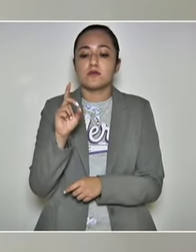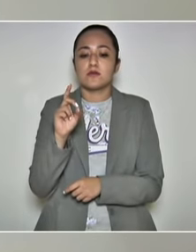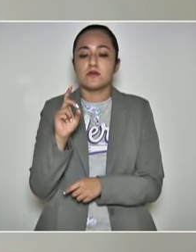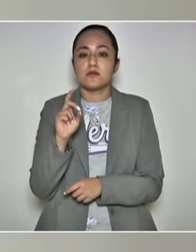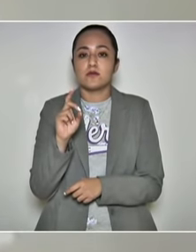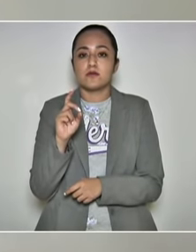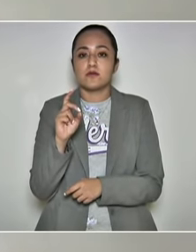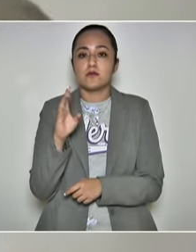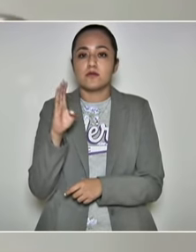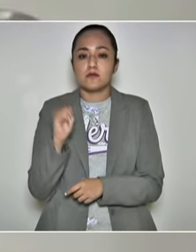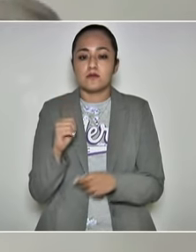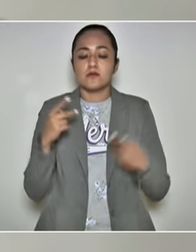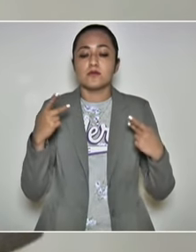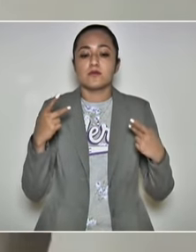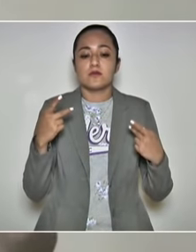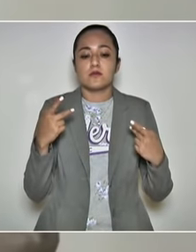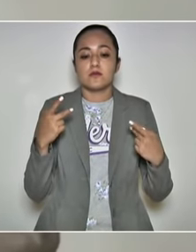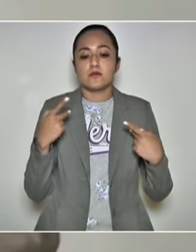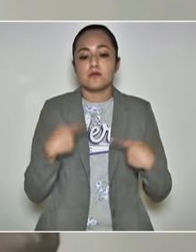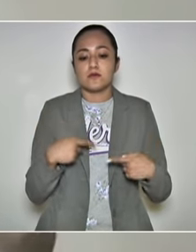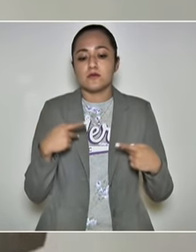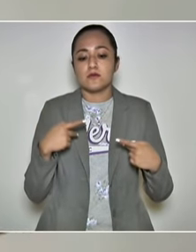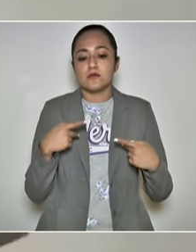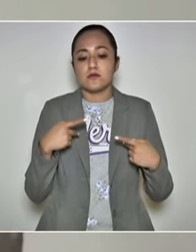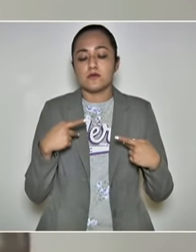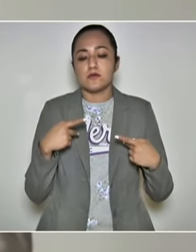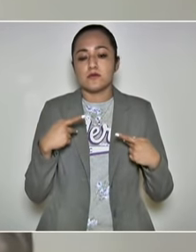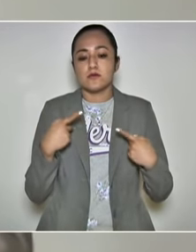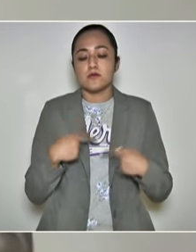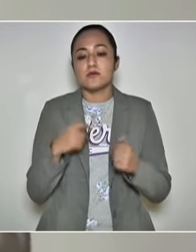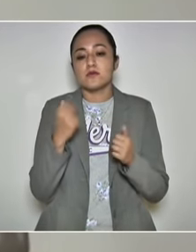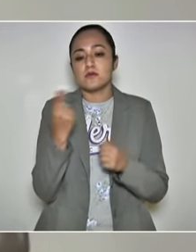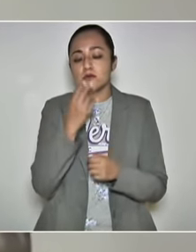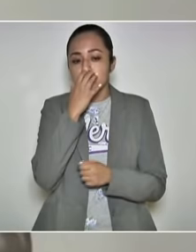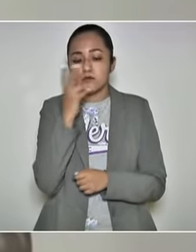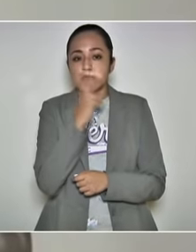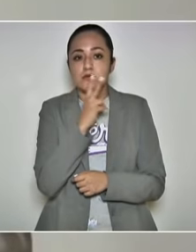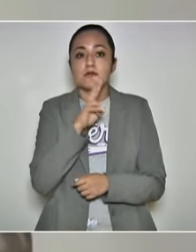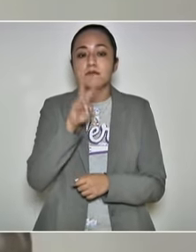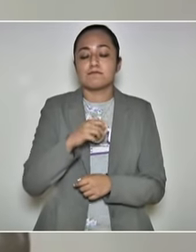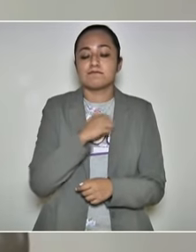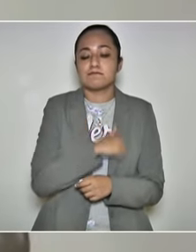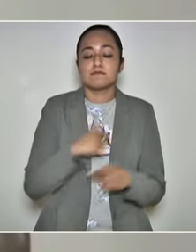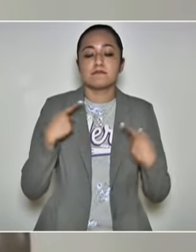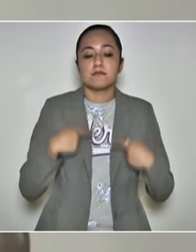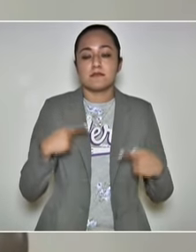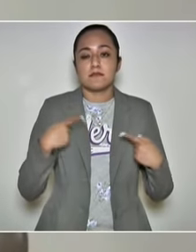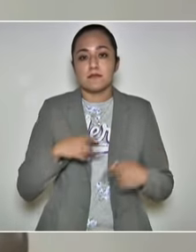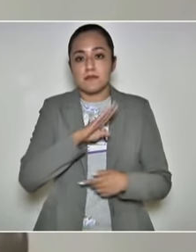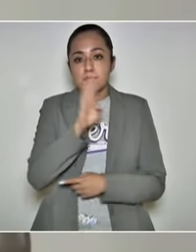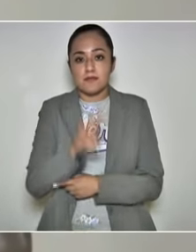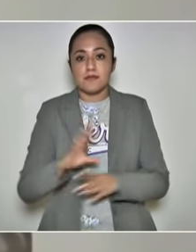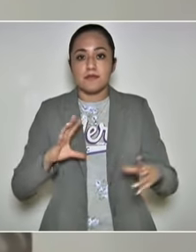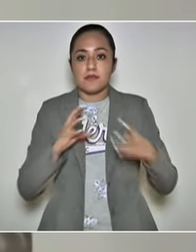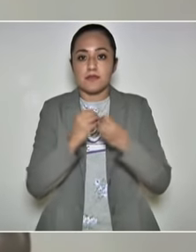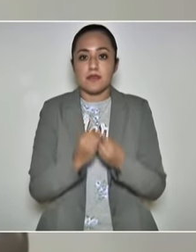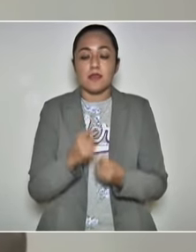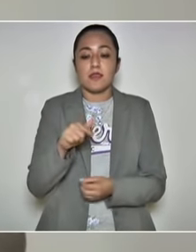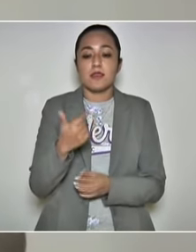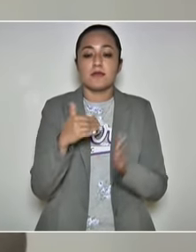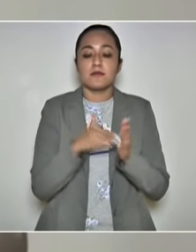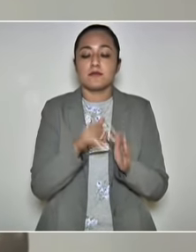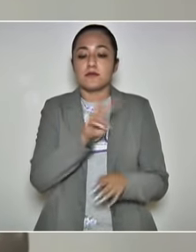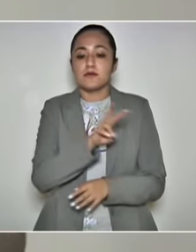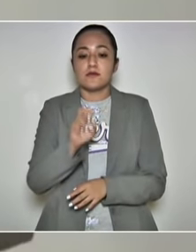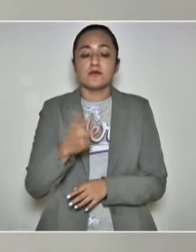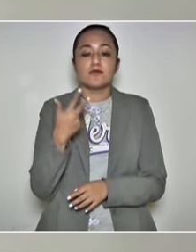pacientes, 9 que requieren de ventilación. En lo que respecta, lamentablemente, a las defunciones, tenemos un acumulado de 12